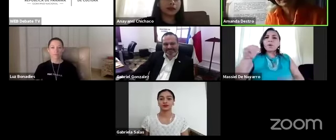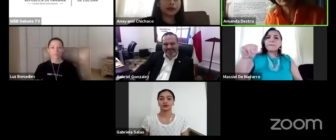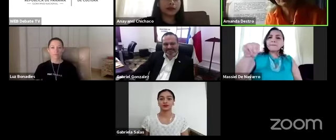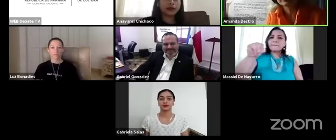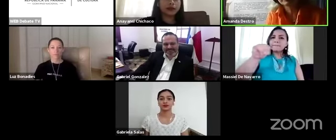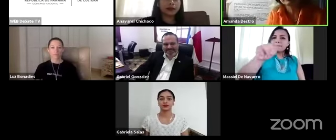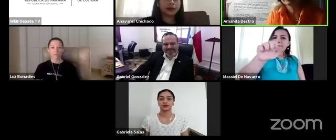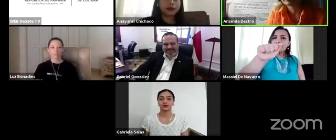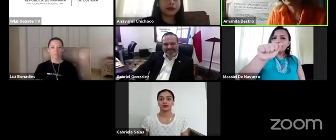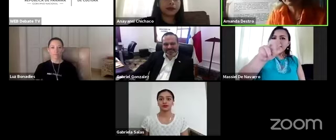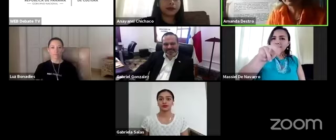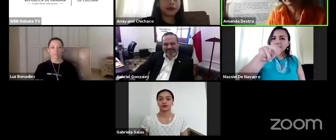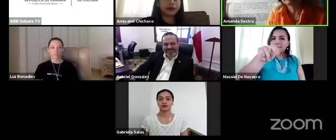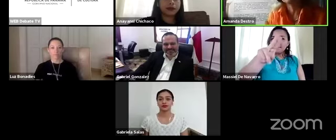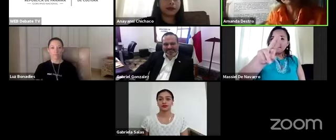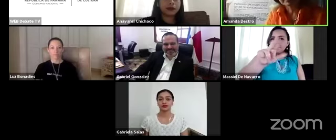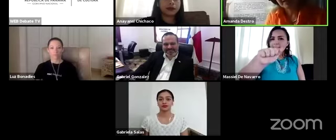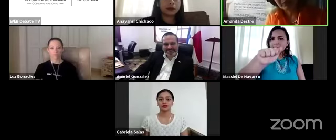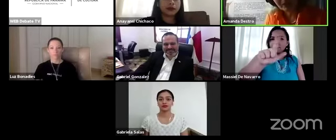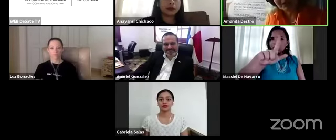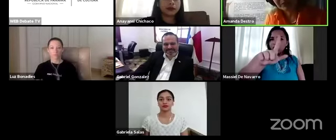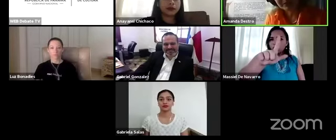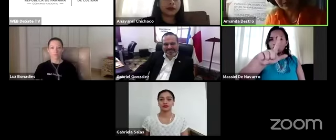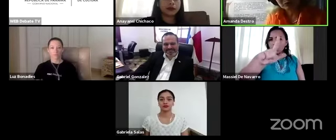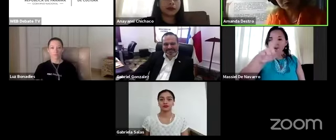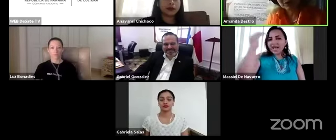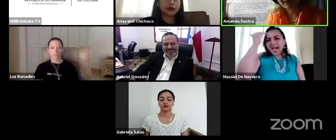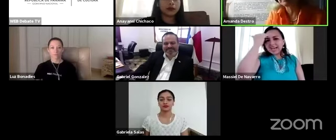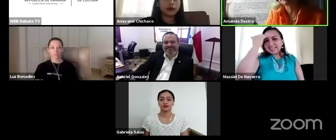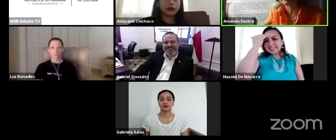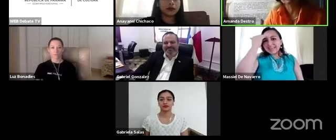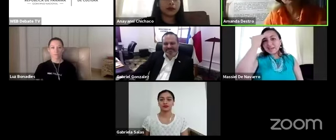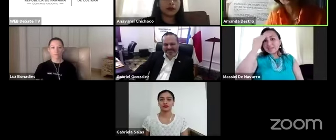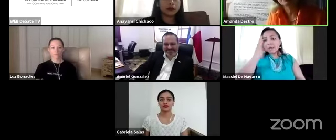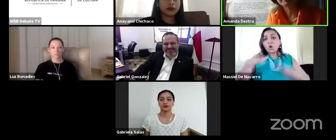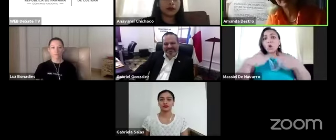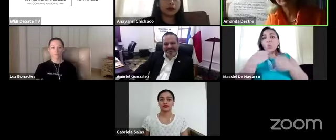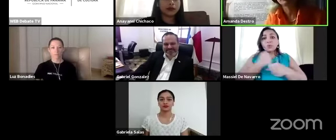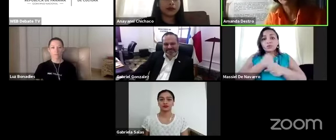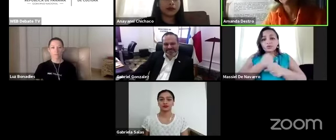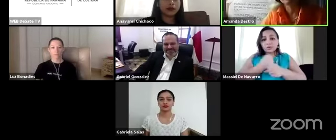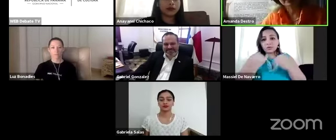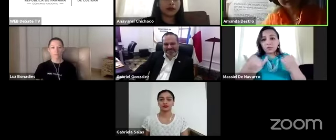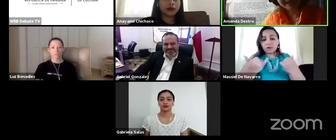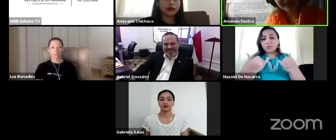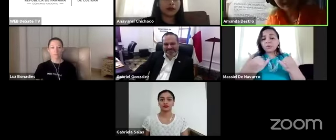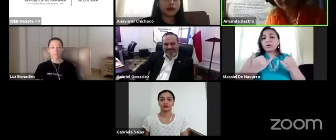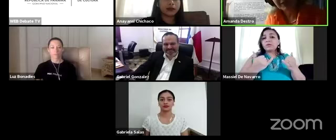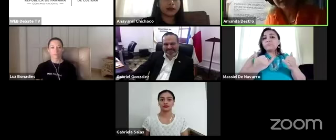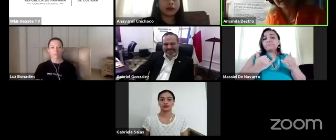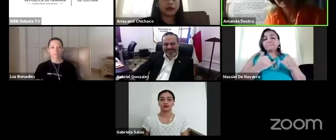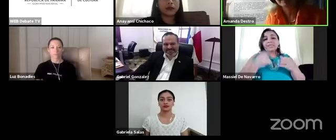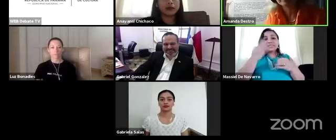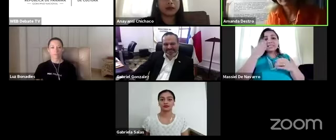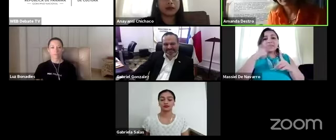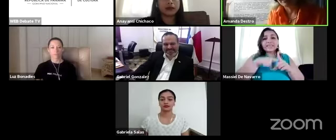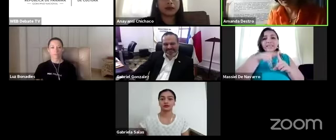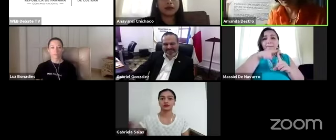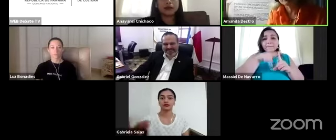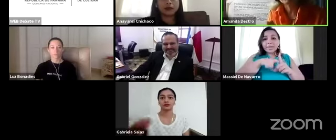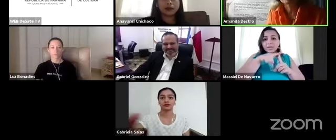ser las acciones mediremos la temperatura limpiaremos los zapatos habrá distancia física